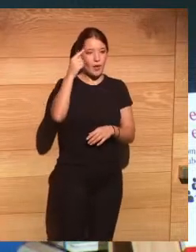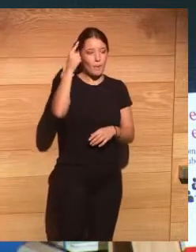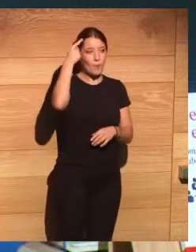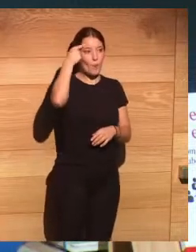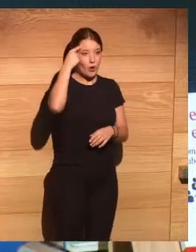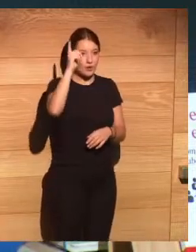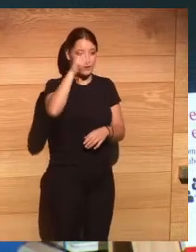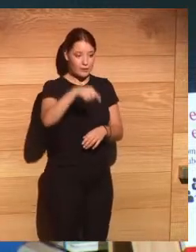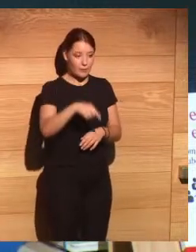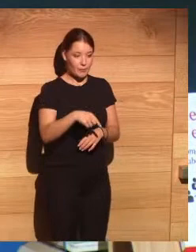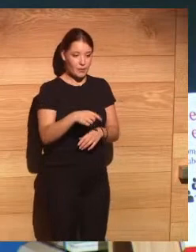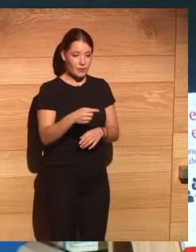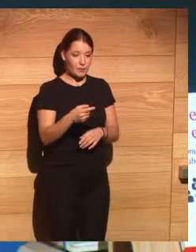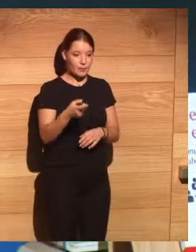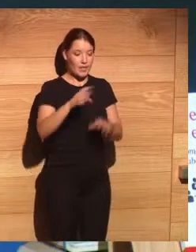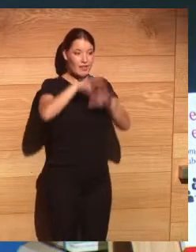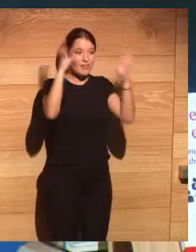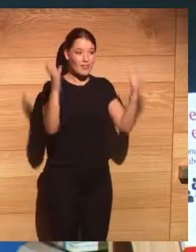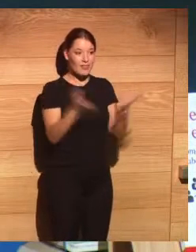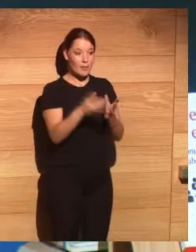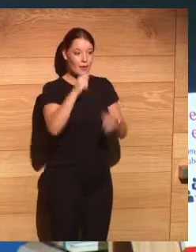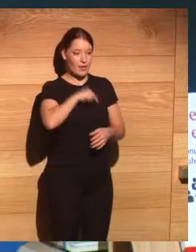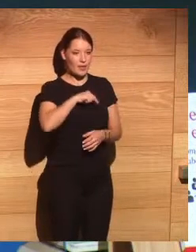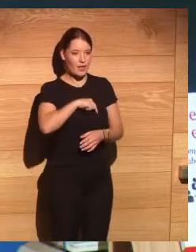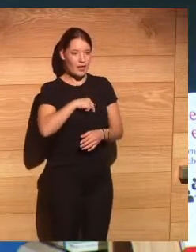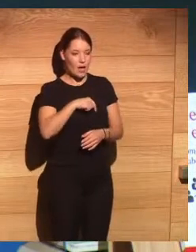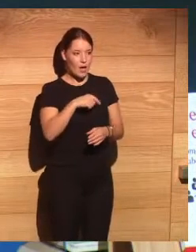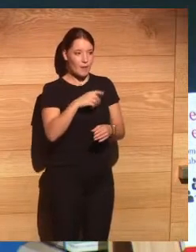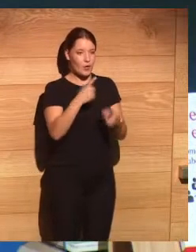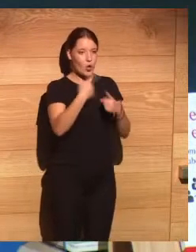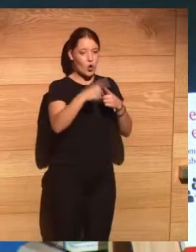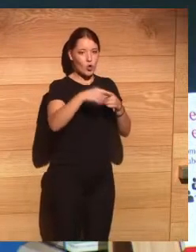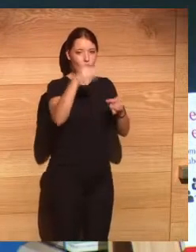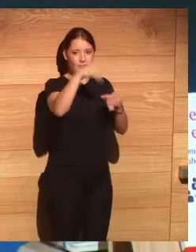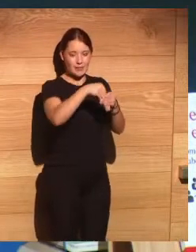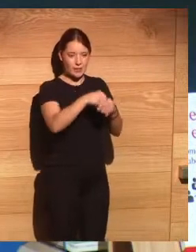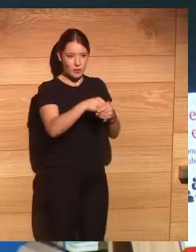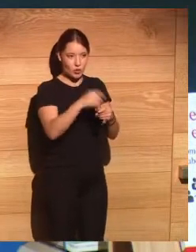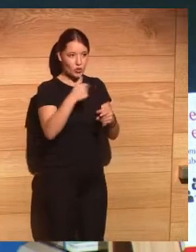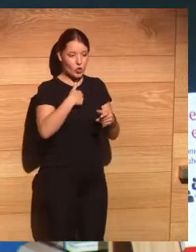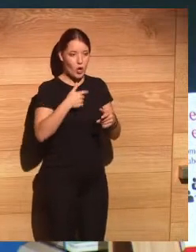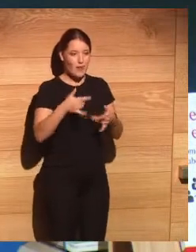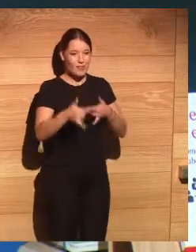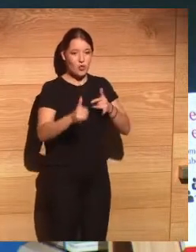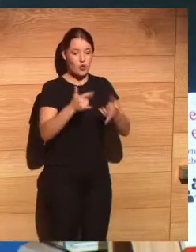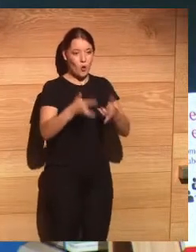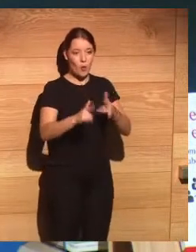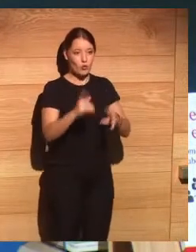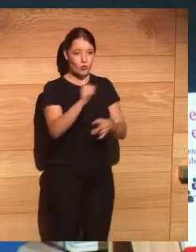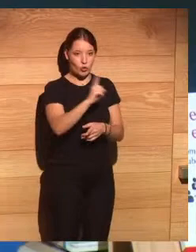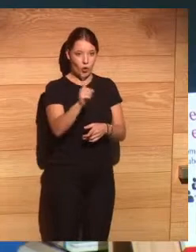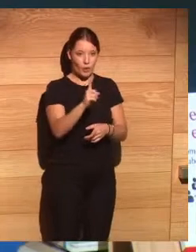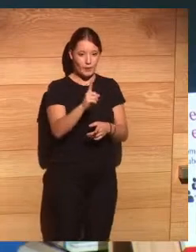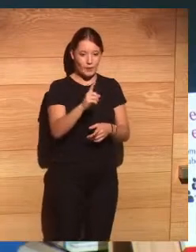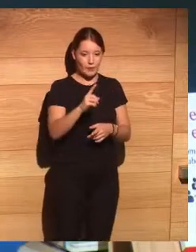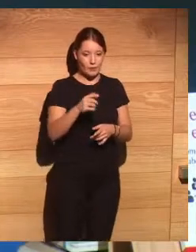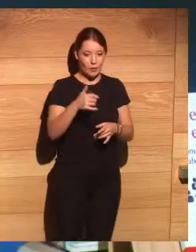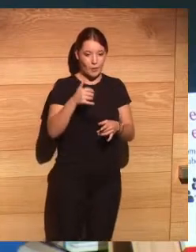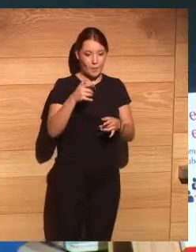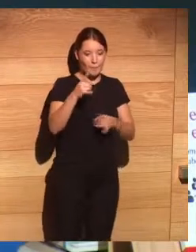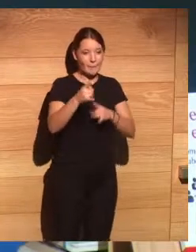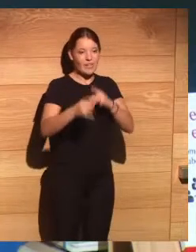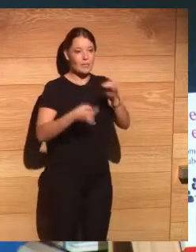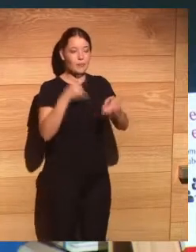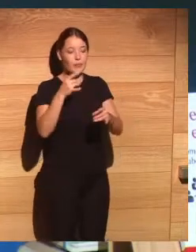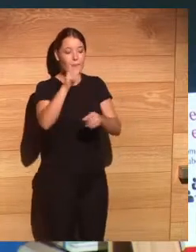tenemos que tener en la ciberética a mí me preocupa mucho no la ética de los robots me preocupa mucho la ética de los que hacen los robots no del robot